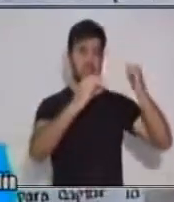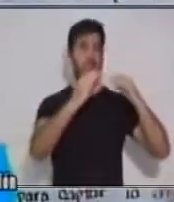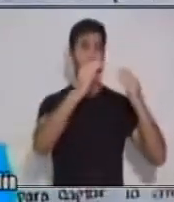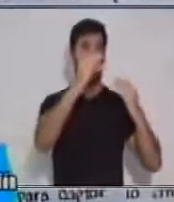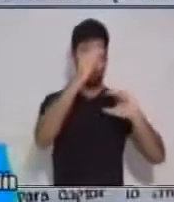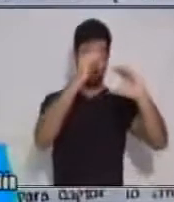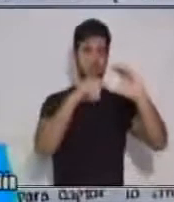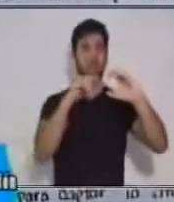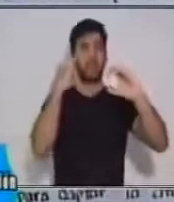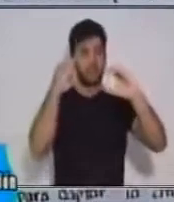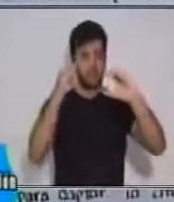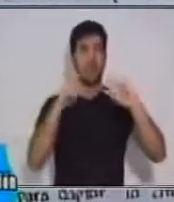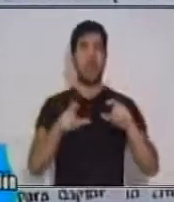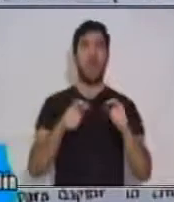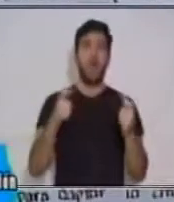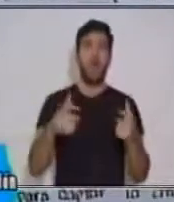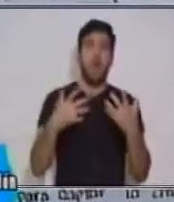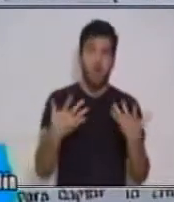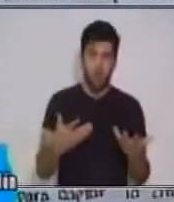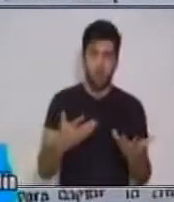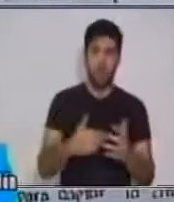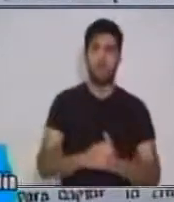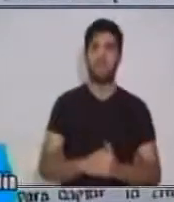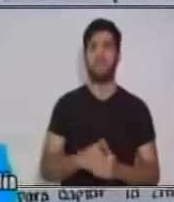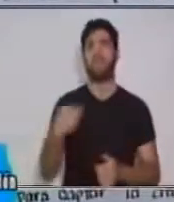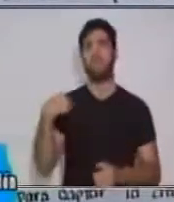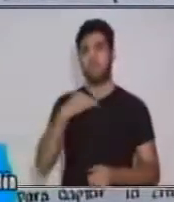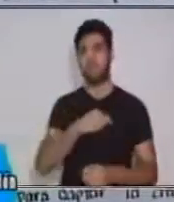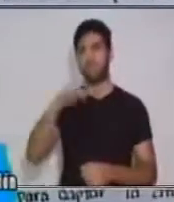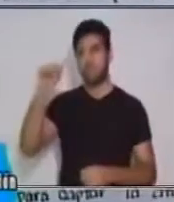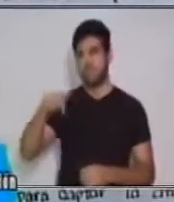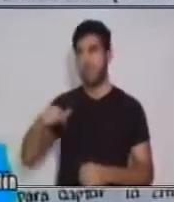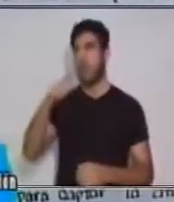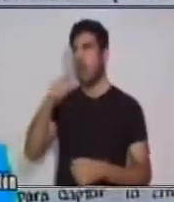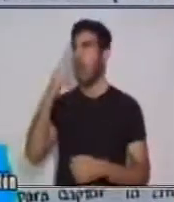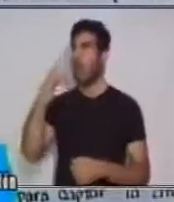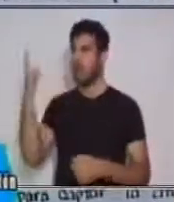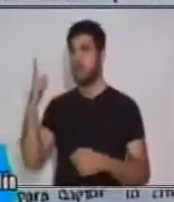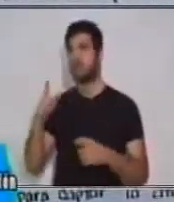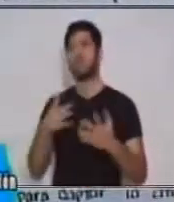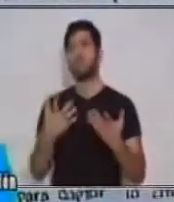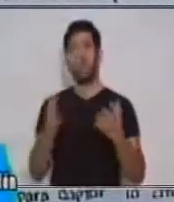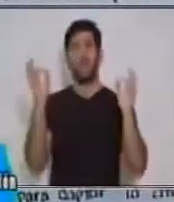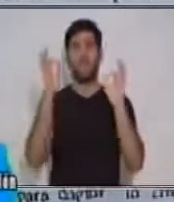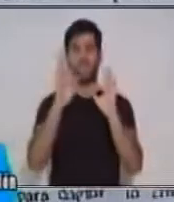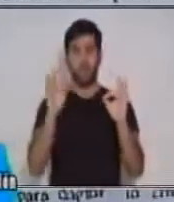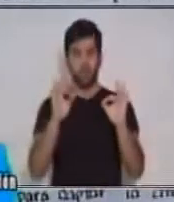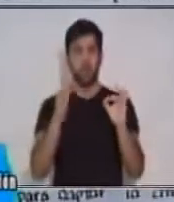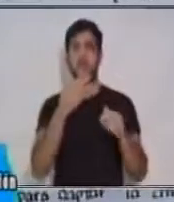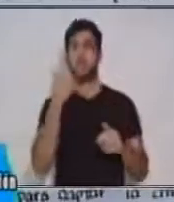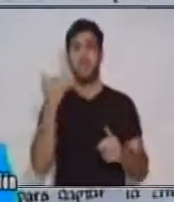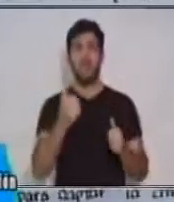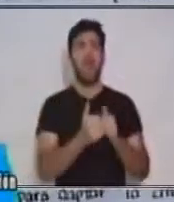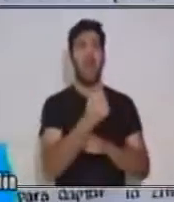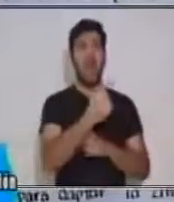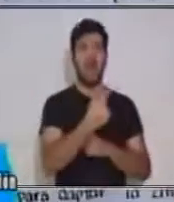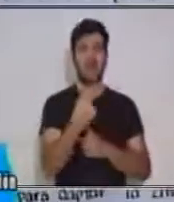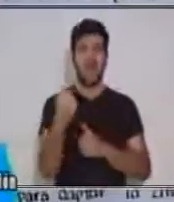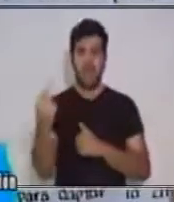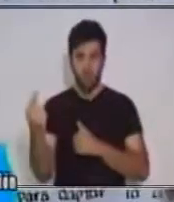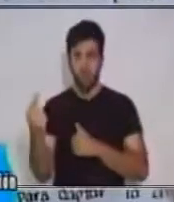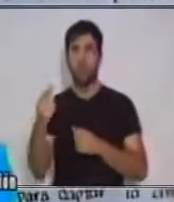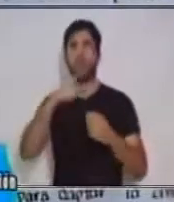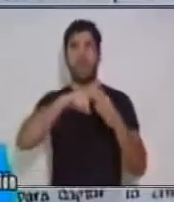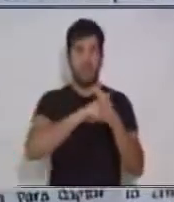Pero el día de hoy veremos al respecto de la introducción, el desarrollo y la conclusión para que